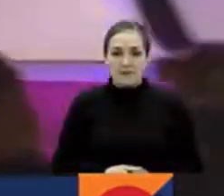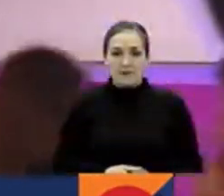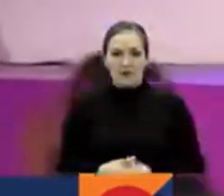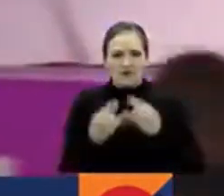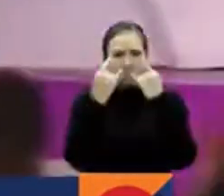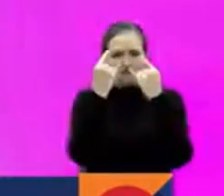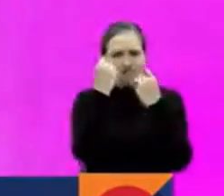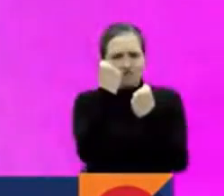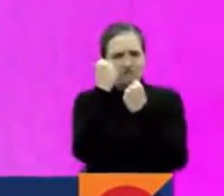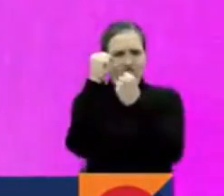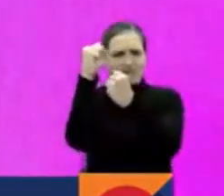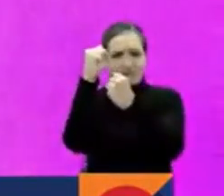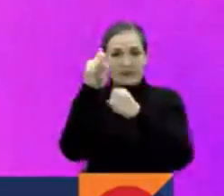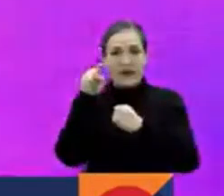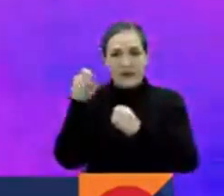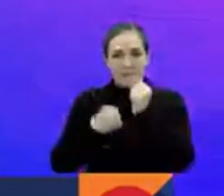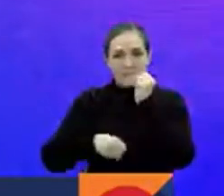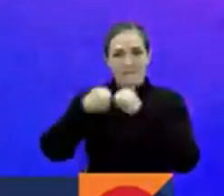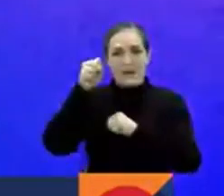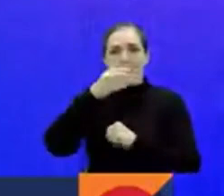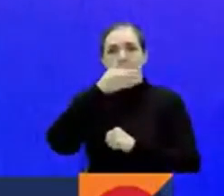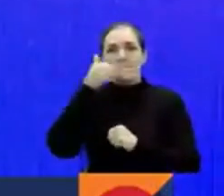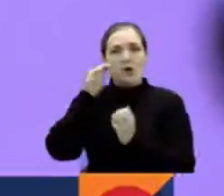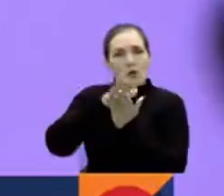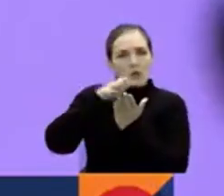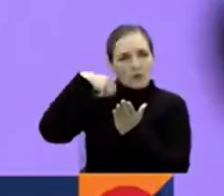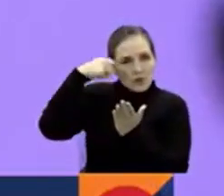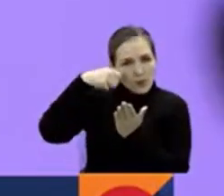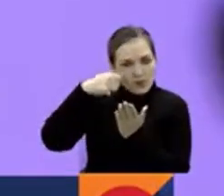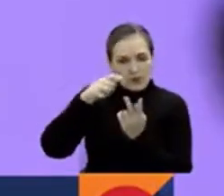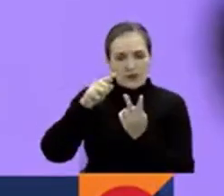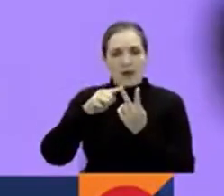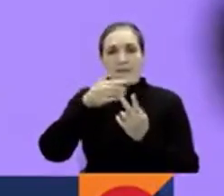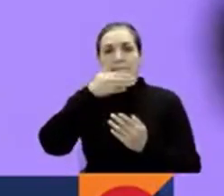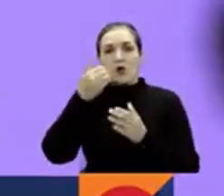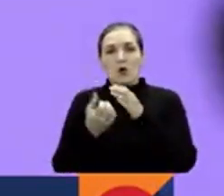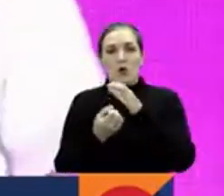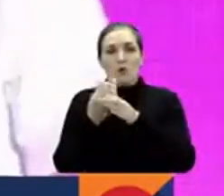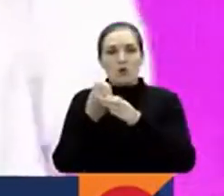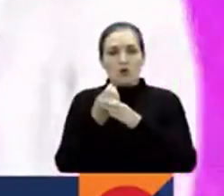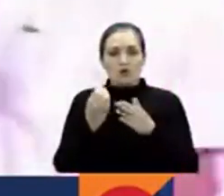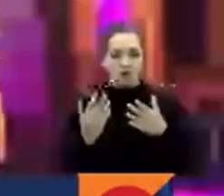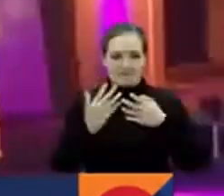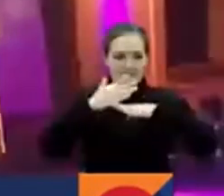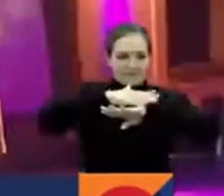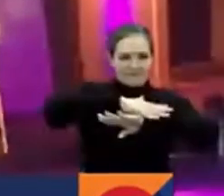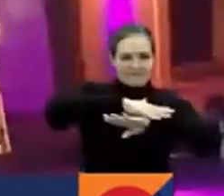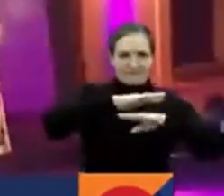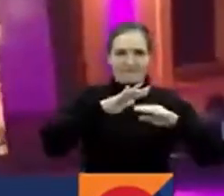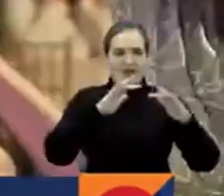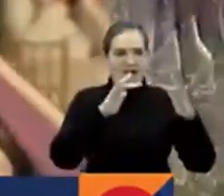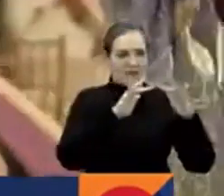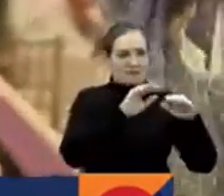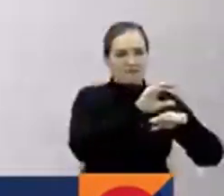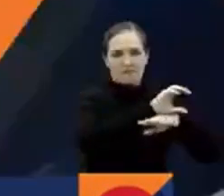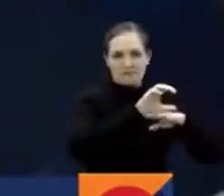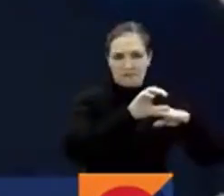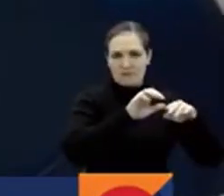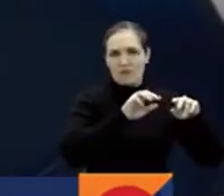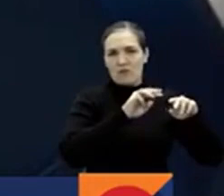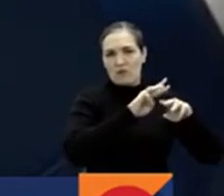logró el reconocimiento en las categorías Mejor Serie Documental... ...Mejor Producción Transmedia y Mejor Producción Musical.